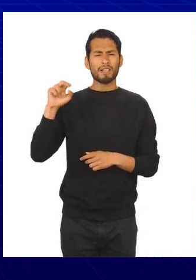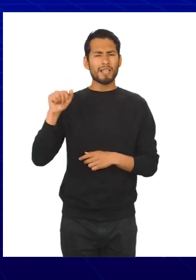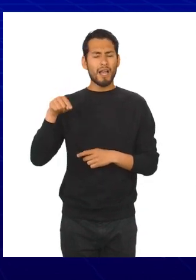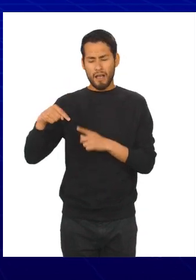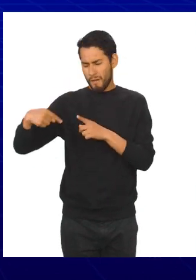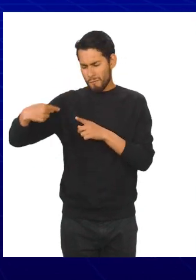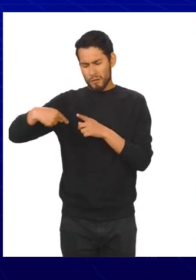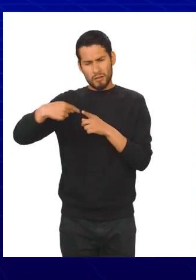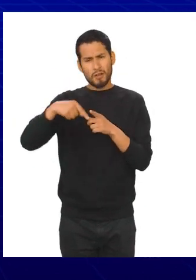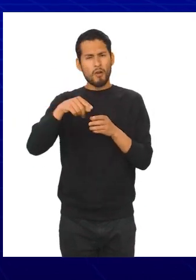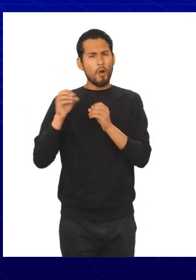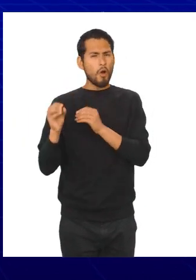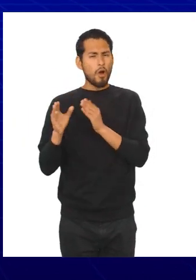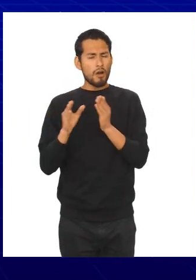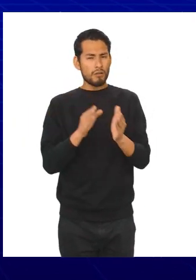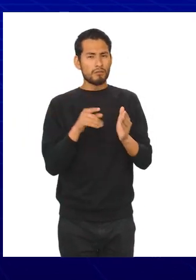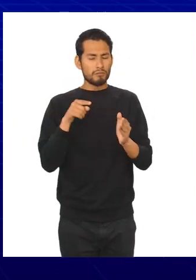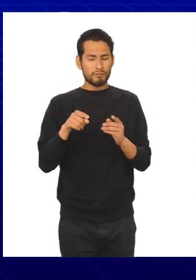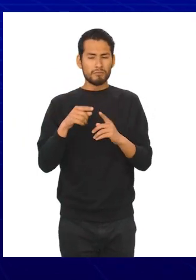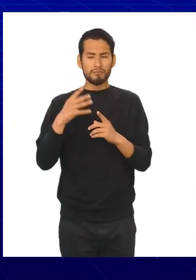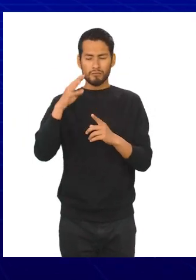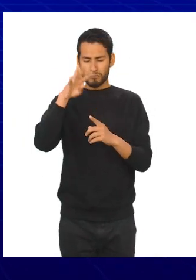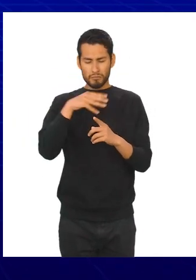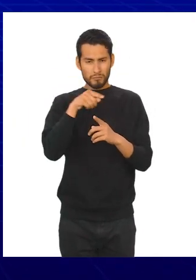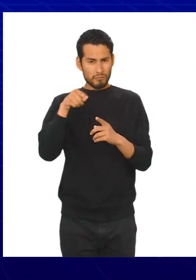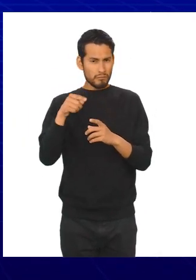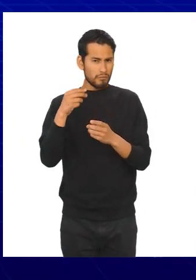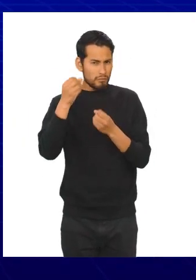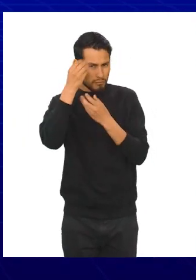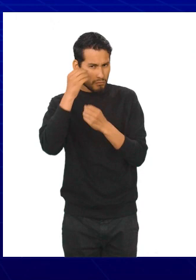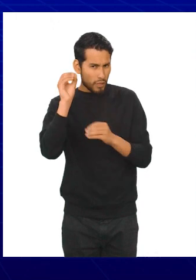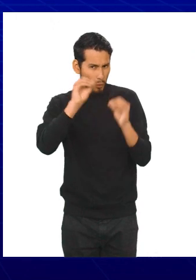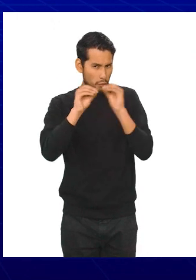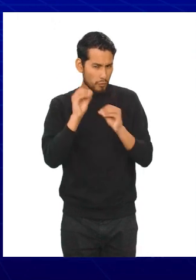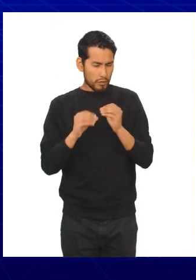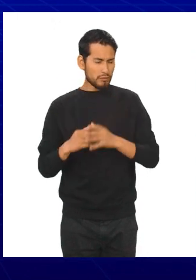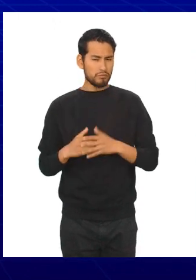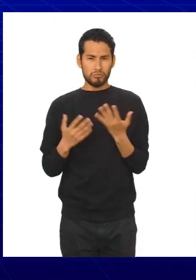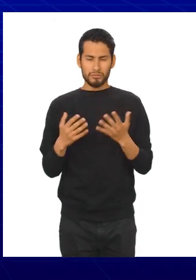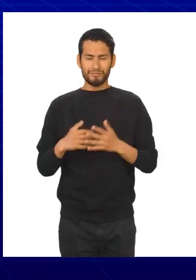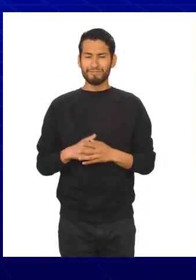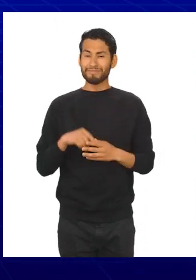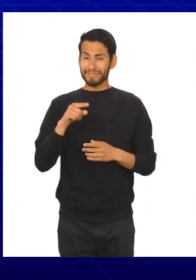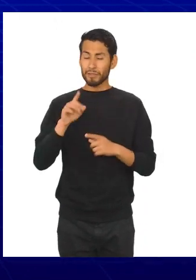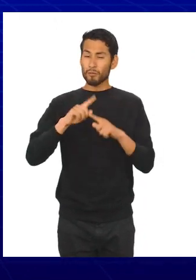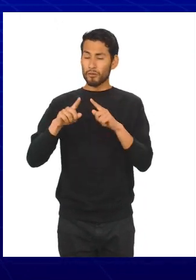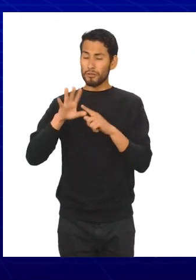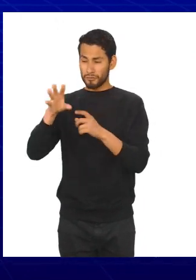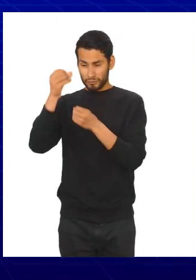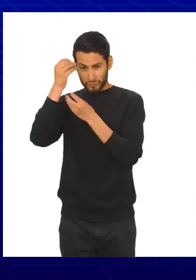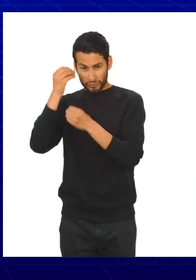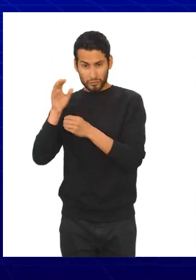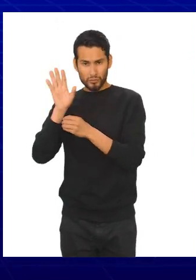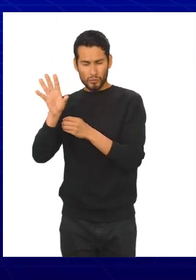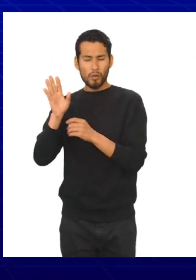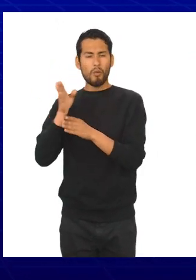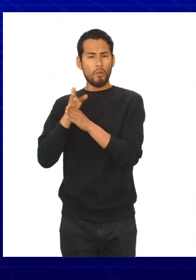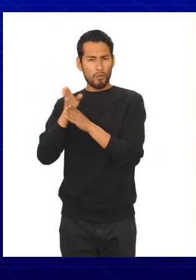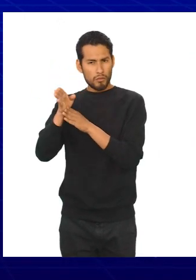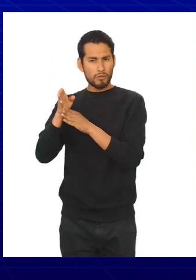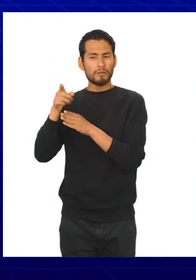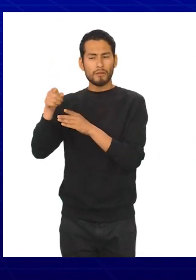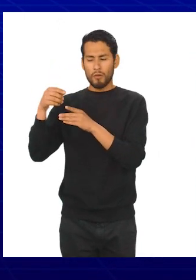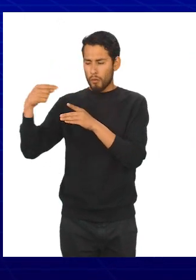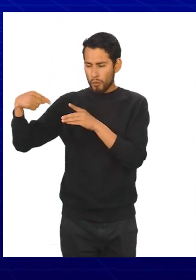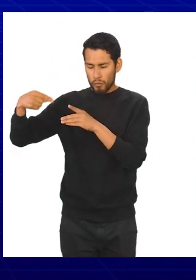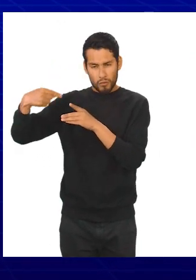frecuencias es una ordenación en forma de tabla de los datos estadísticos, asignando a cada dato su frecuencia correspondiente.